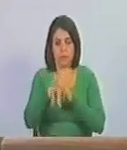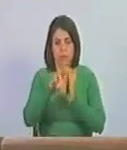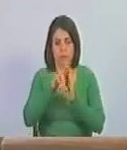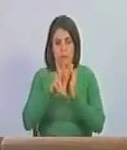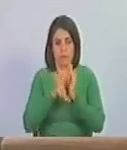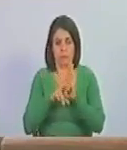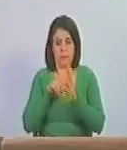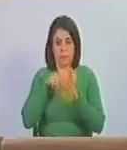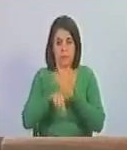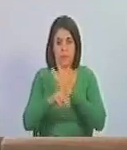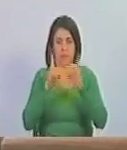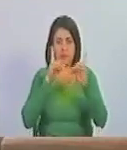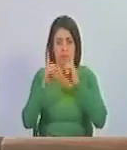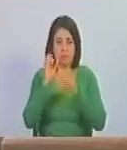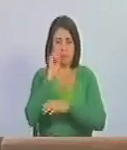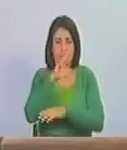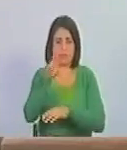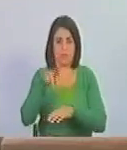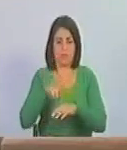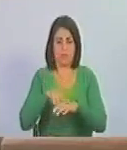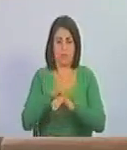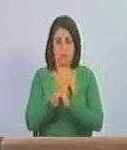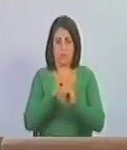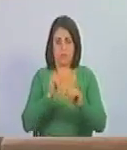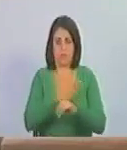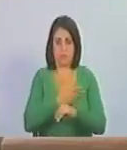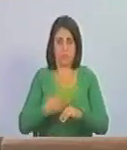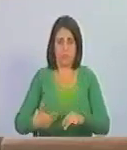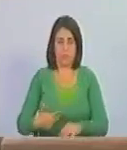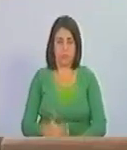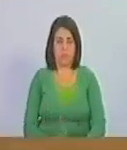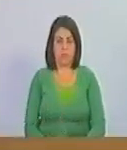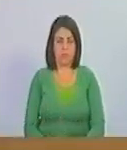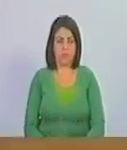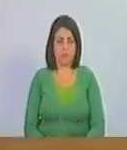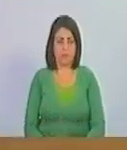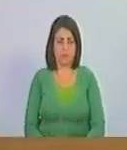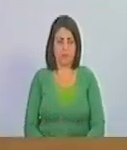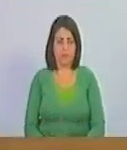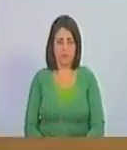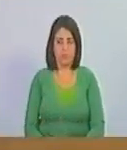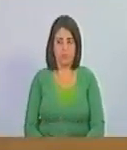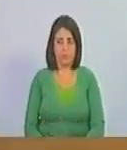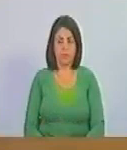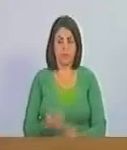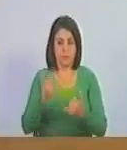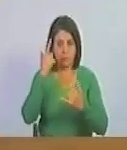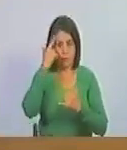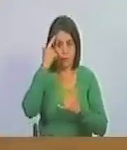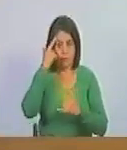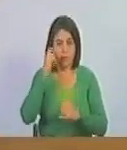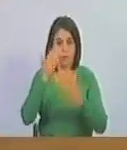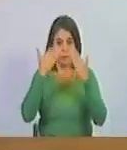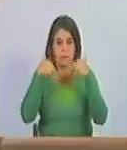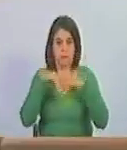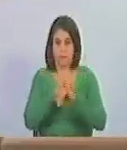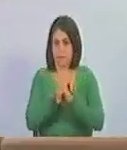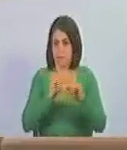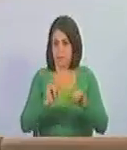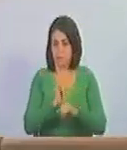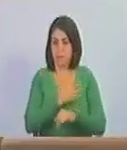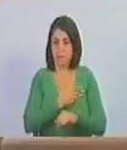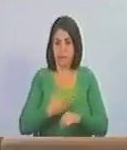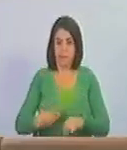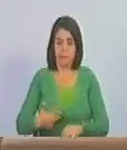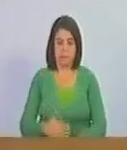Reglamento Interior y de Debates de la Asamblea Nacional. Esto, ciudadano presidente. En cuenta, secretaria, siguiente. Esto, de la